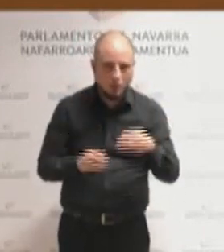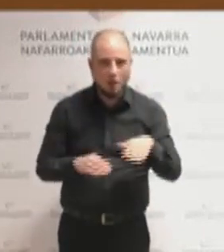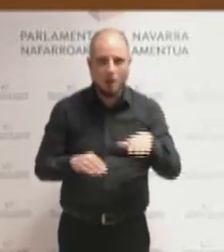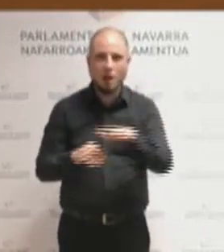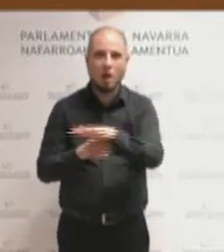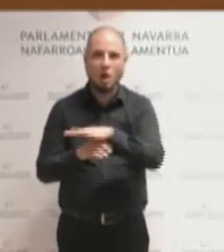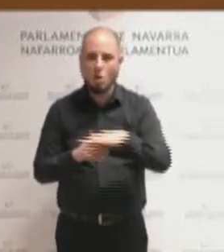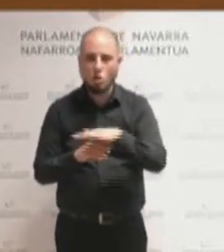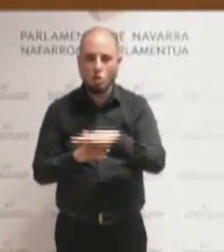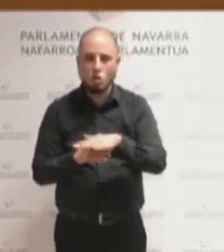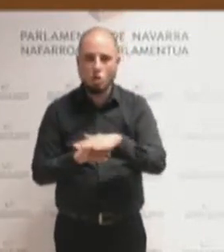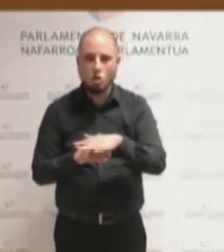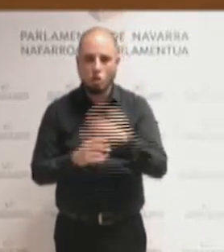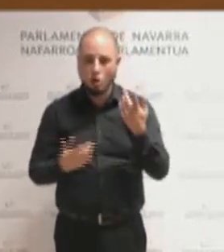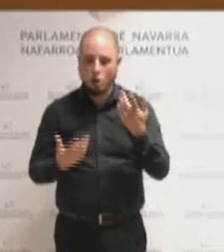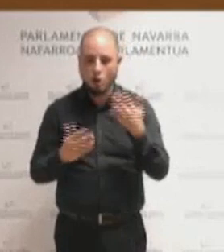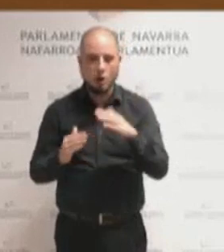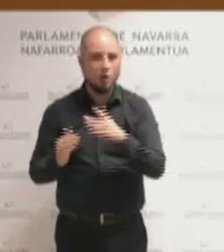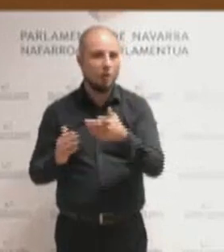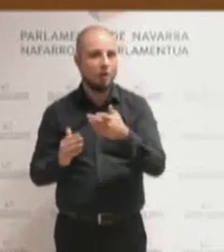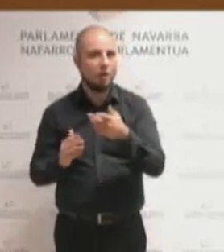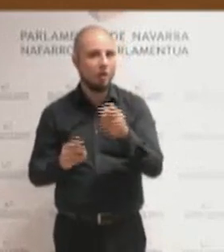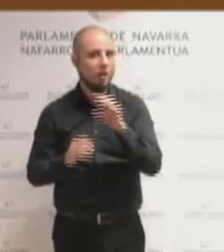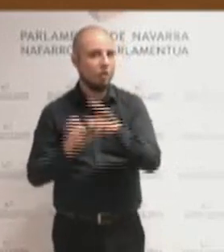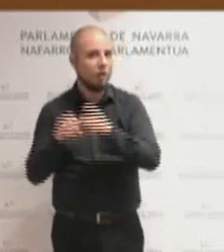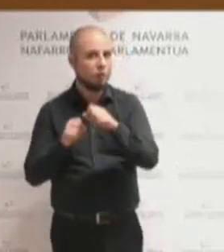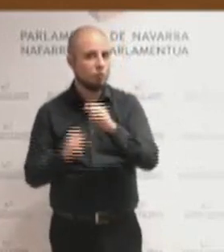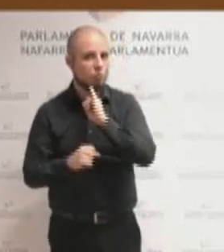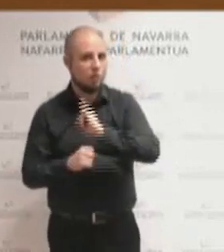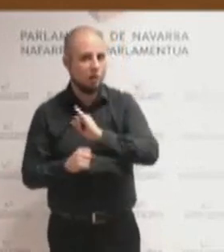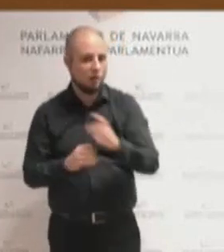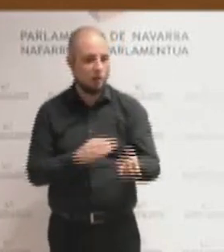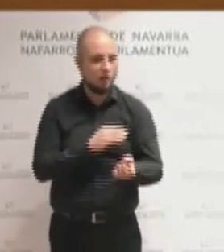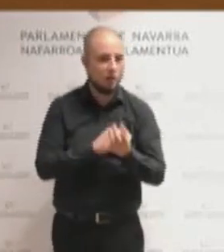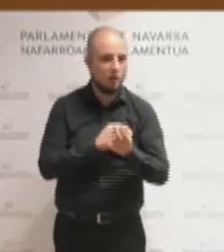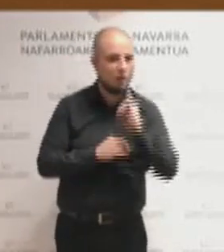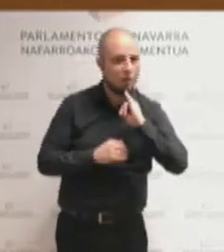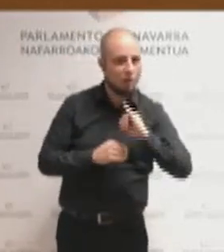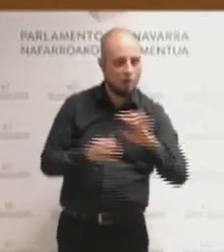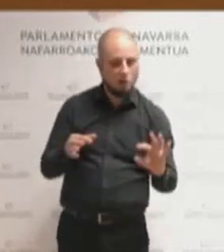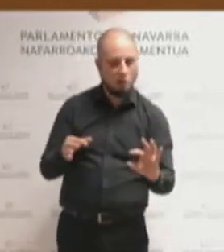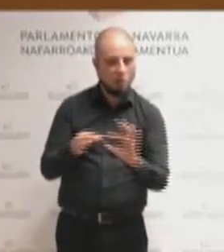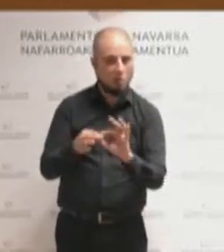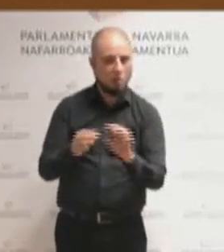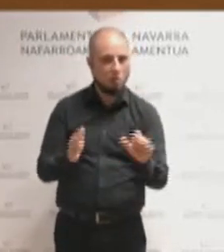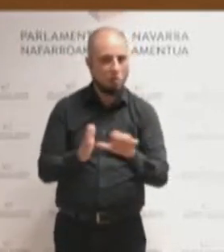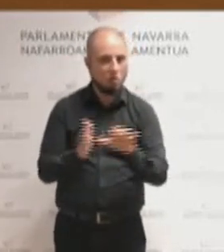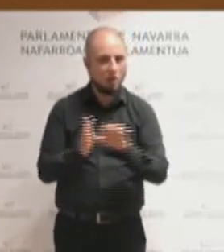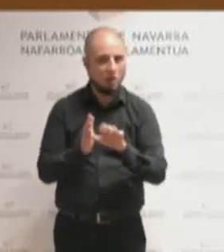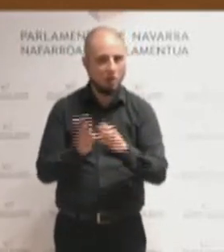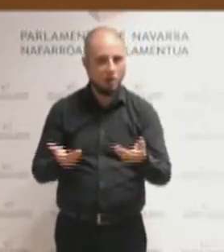energía a los puntos de consumo. Apostamos por aprovechar al máximo las infraestructuras que ya existen.